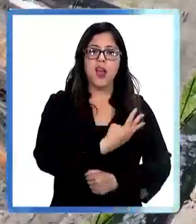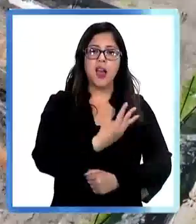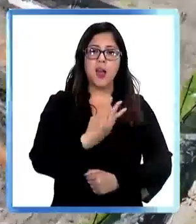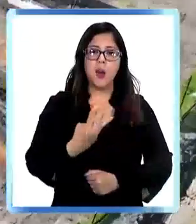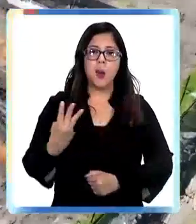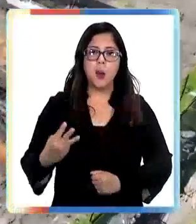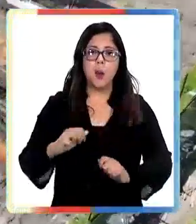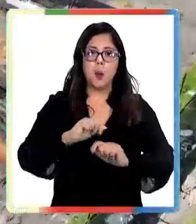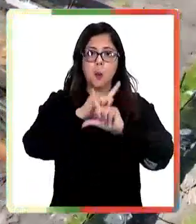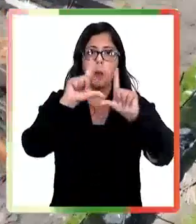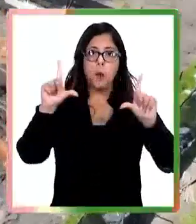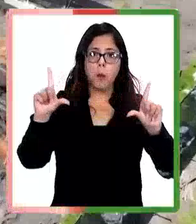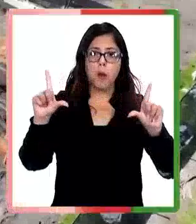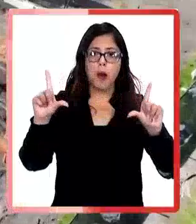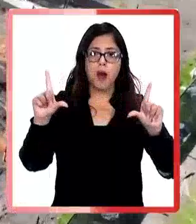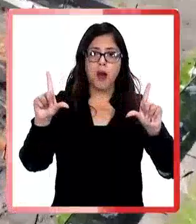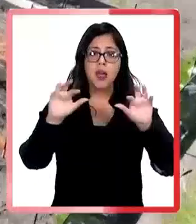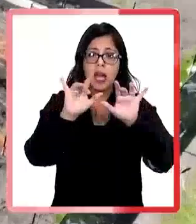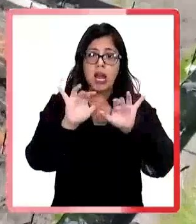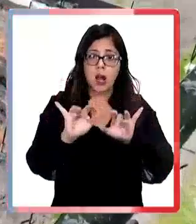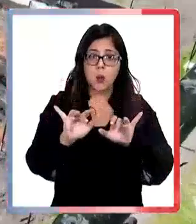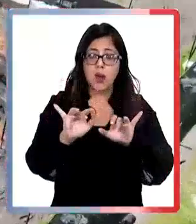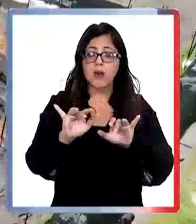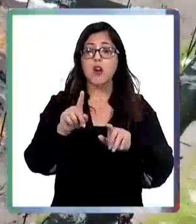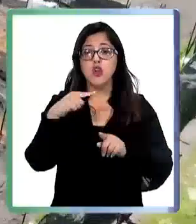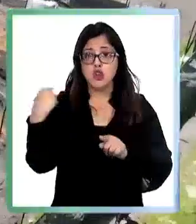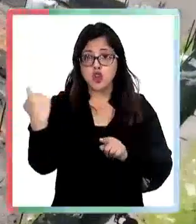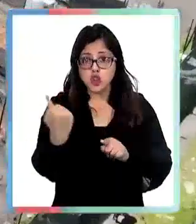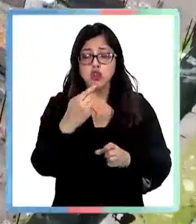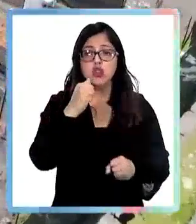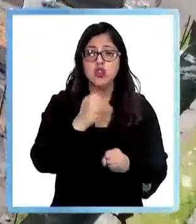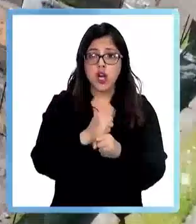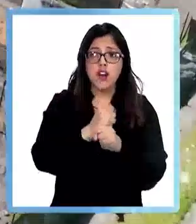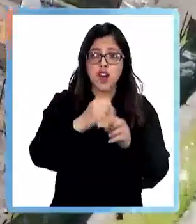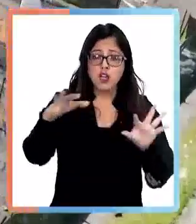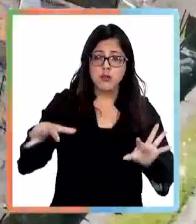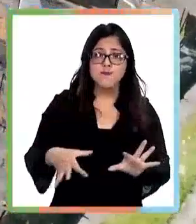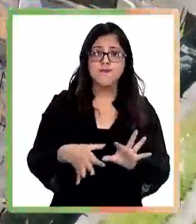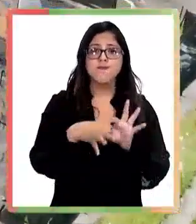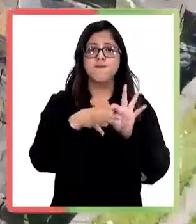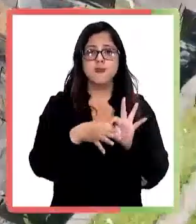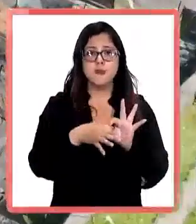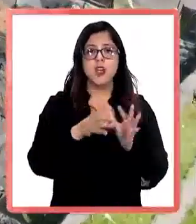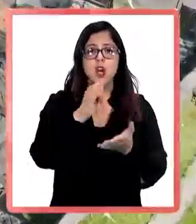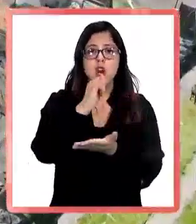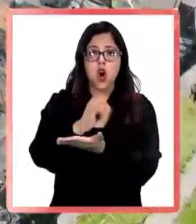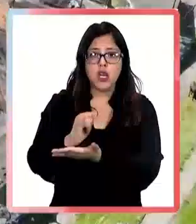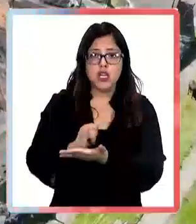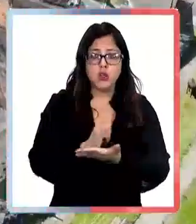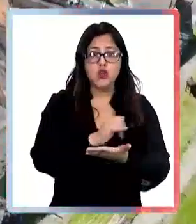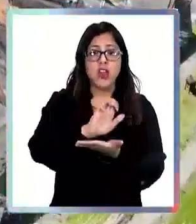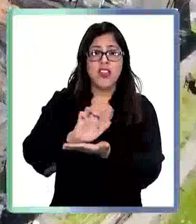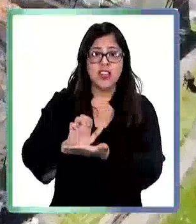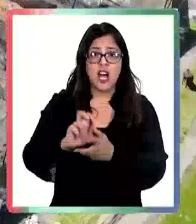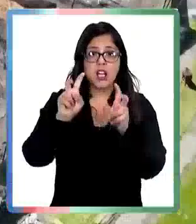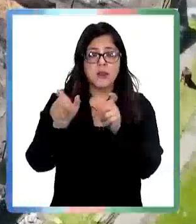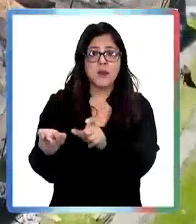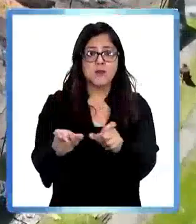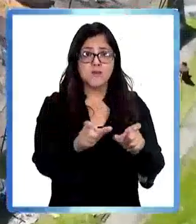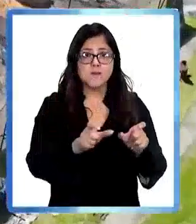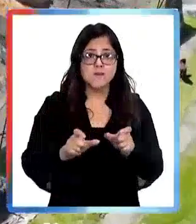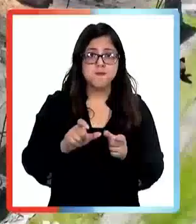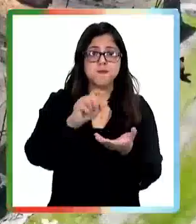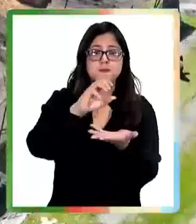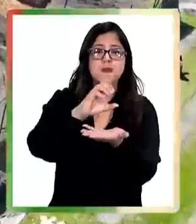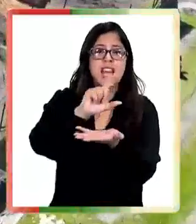las fiscalizaciones en distintos huertos. Ahora, nosotros igual queremos llamar, obviamente, a la ciudadanía, a la población, de que, obviamente, si hay una denuncia que nos indique,